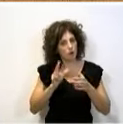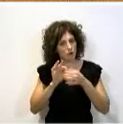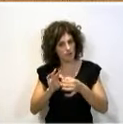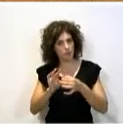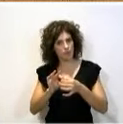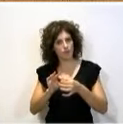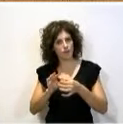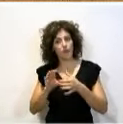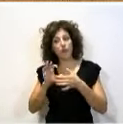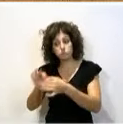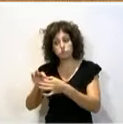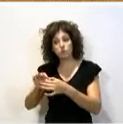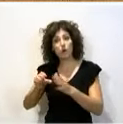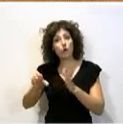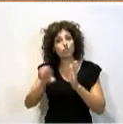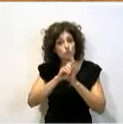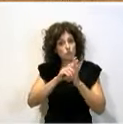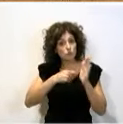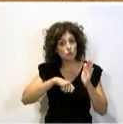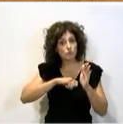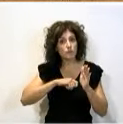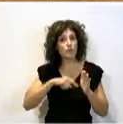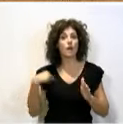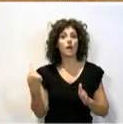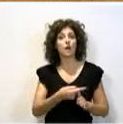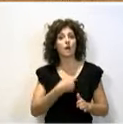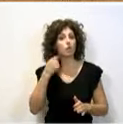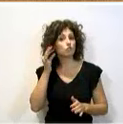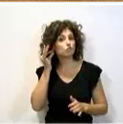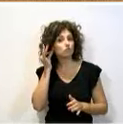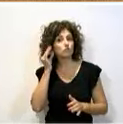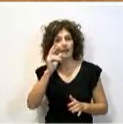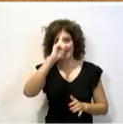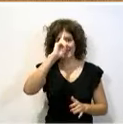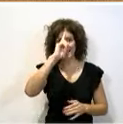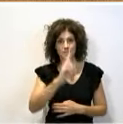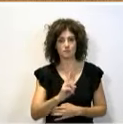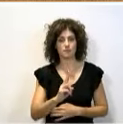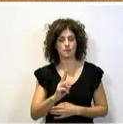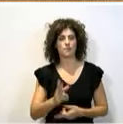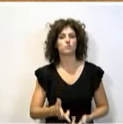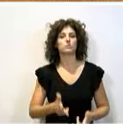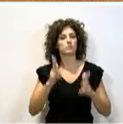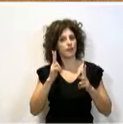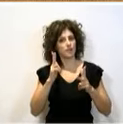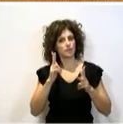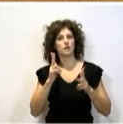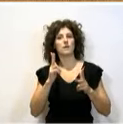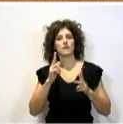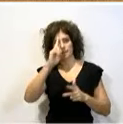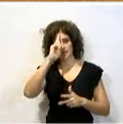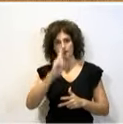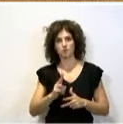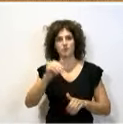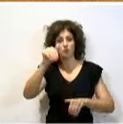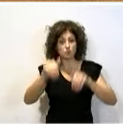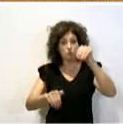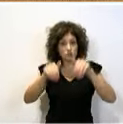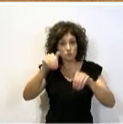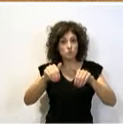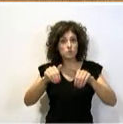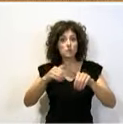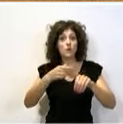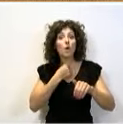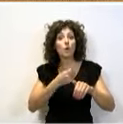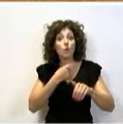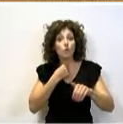Constitución es que nosotras respetamos la democracia y respetamos las urnas. Cuando nos gusta